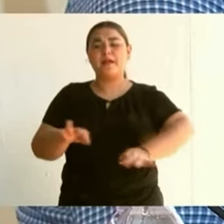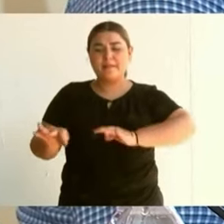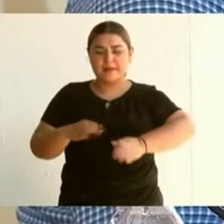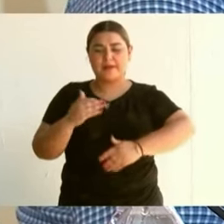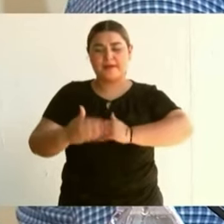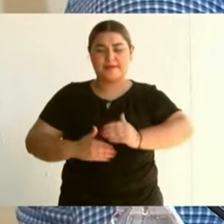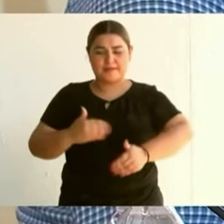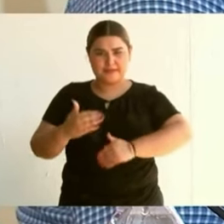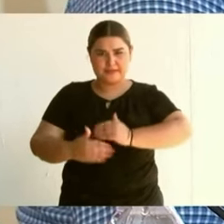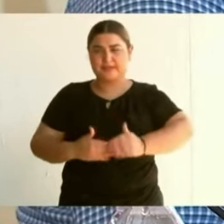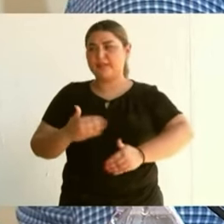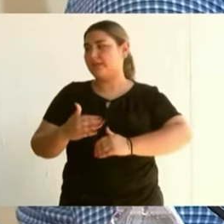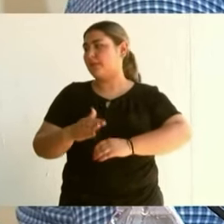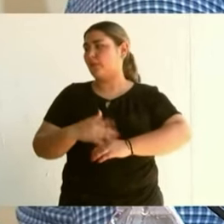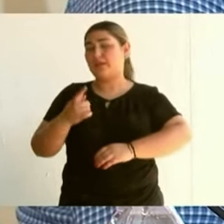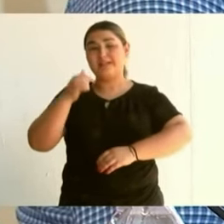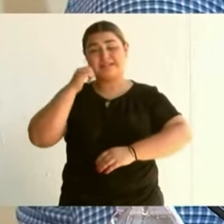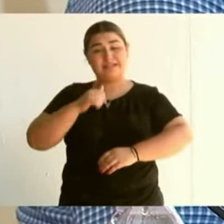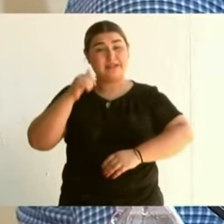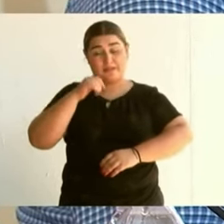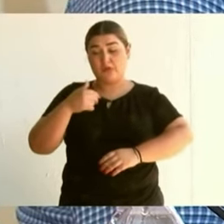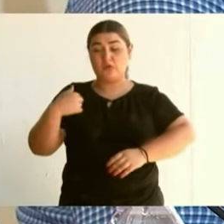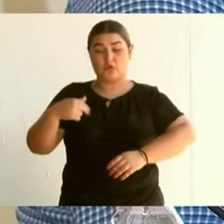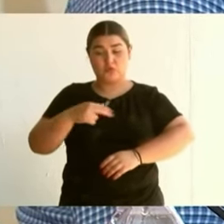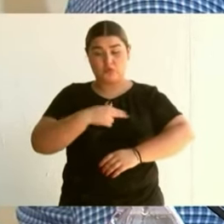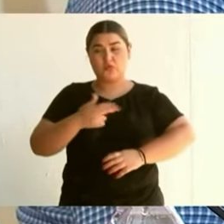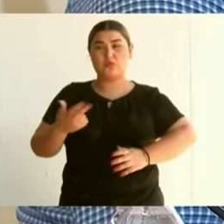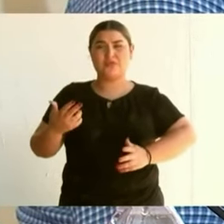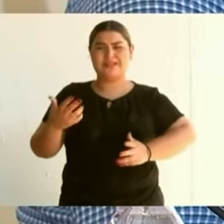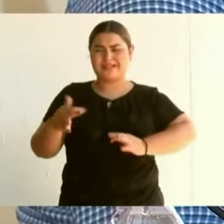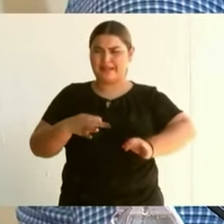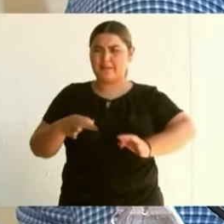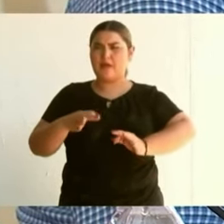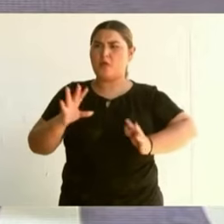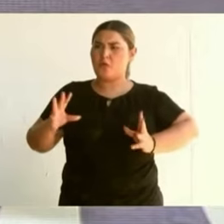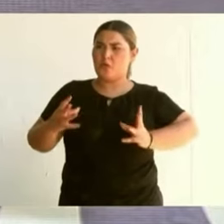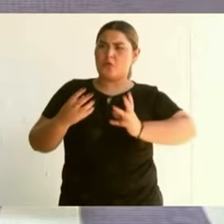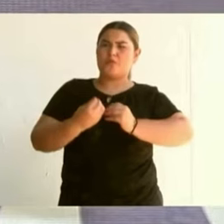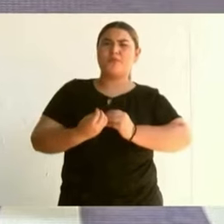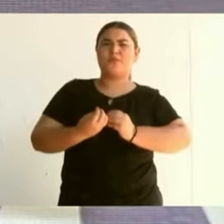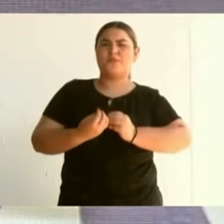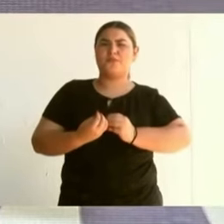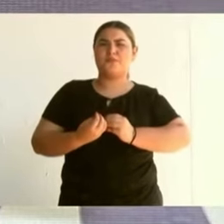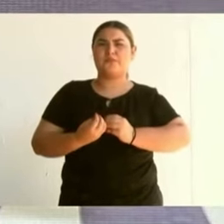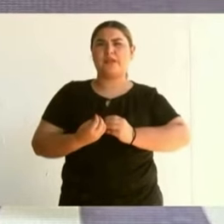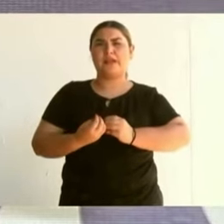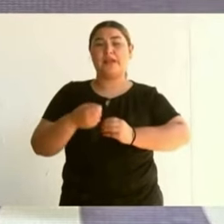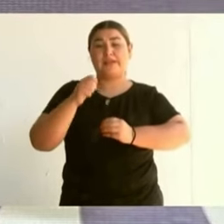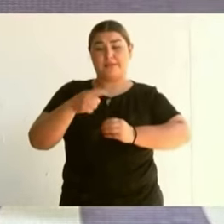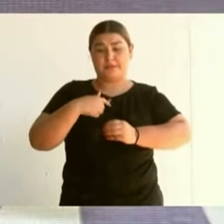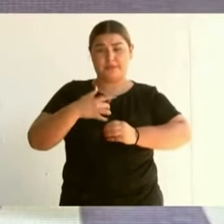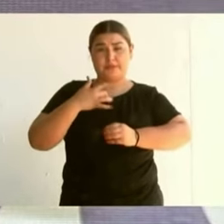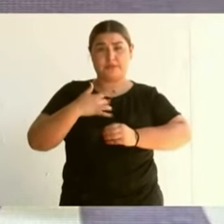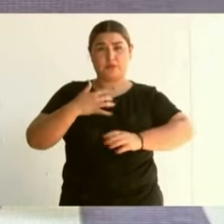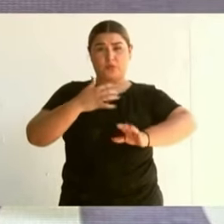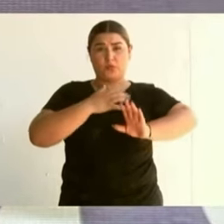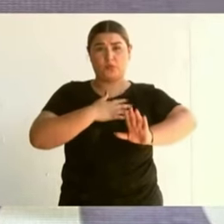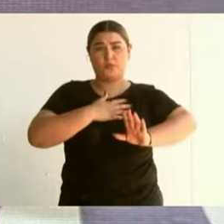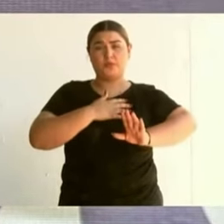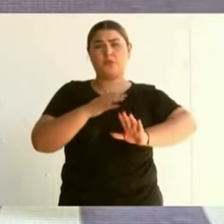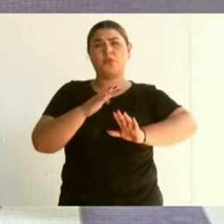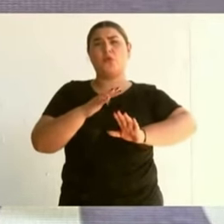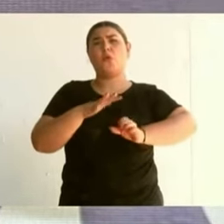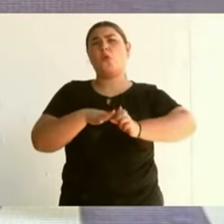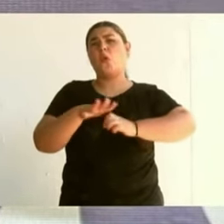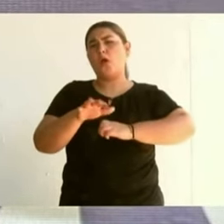Siempre consultando, trabajando de forma común. También me comprometo a